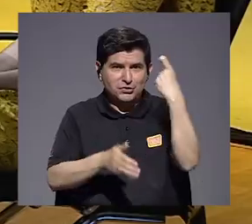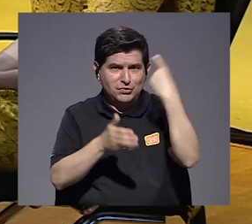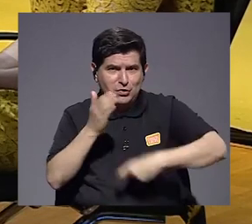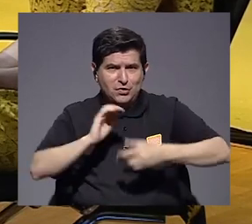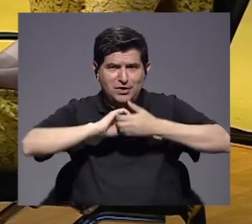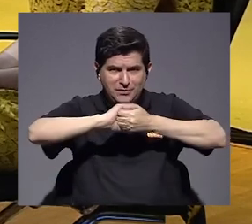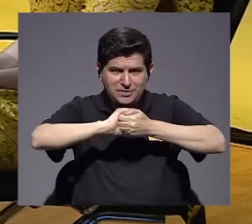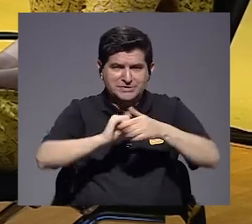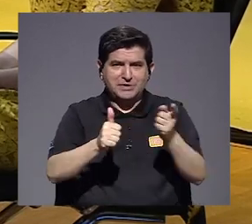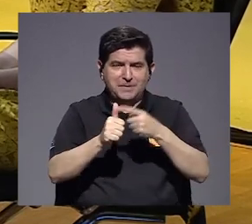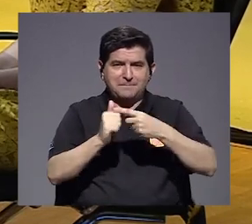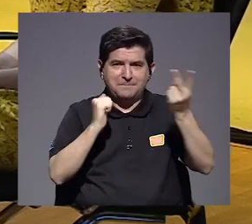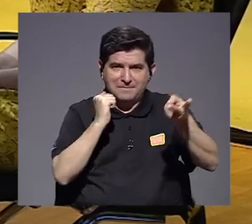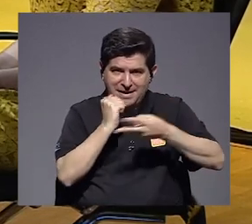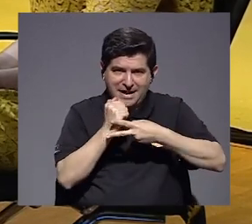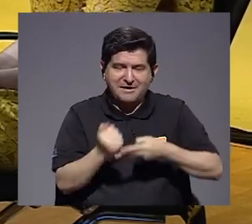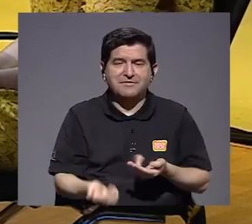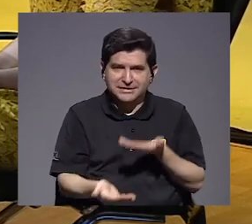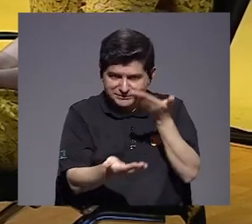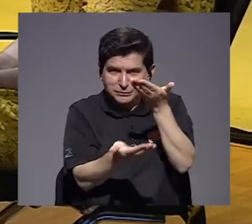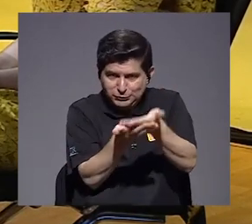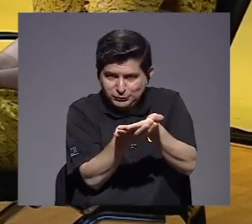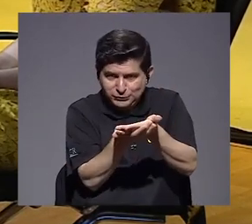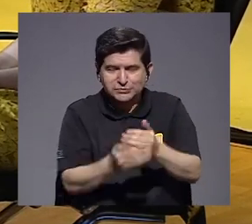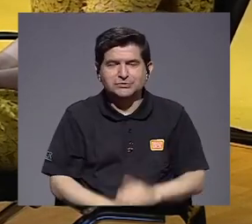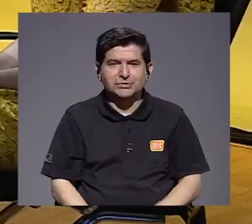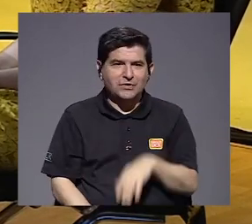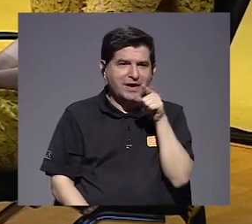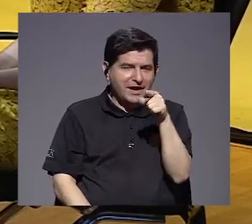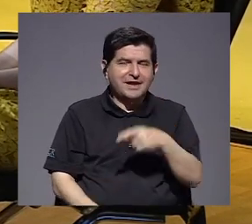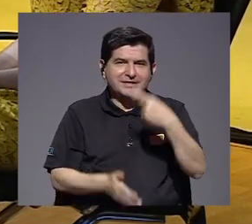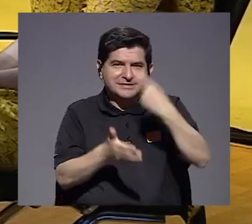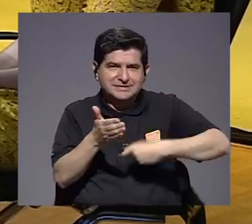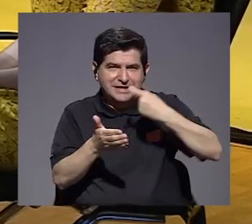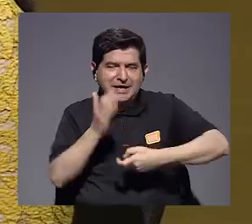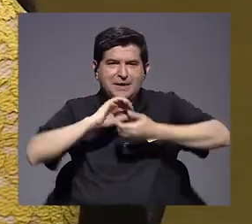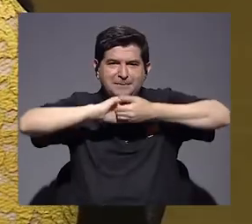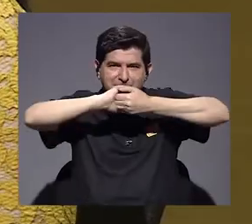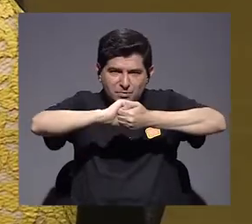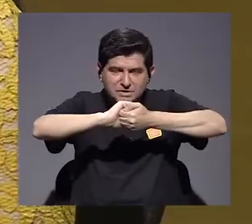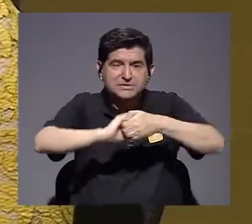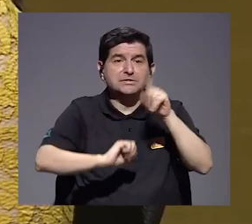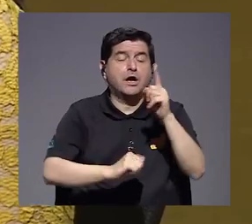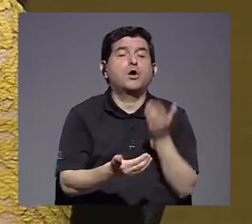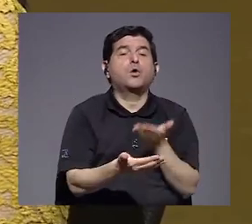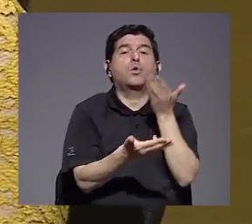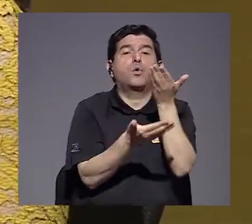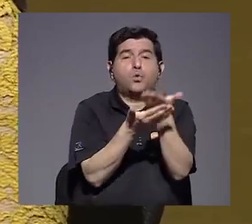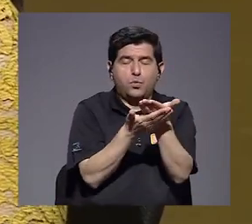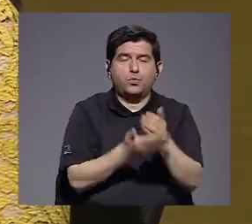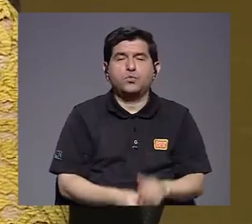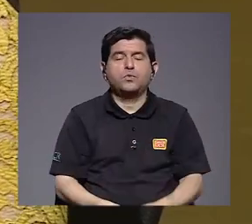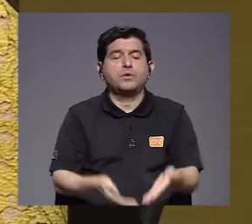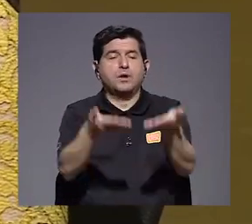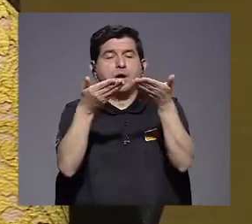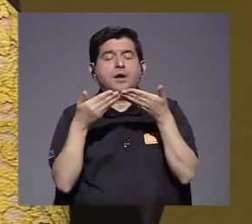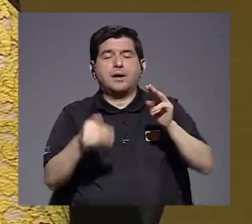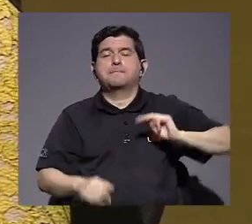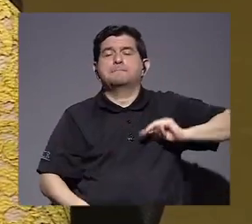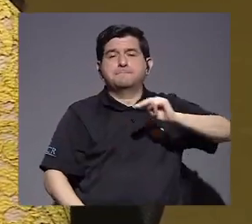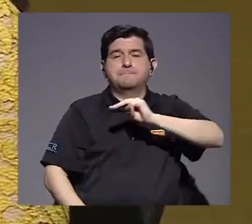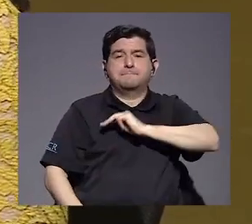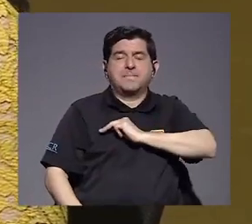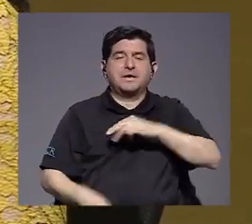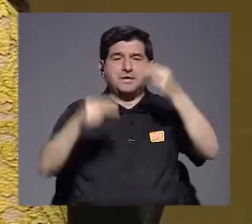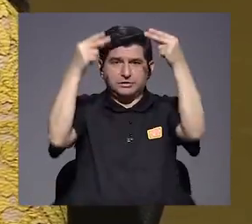solidario, la primera versión que se presentó, en relación con ese impuesto solidario hubo una propuesta que nos haya remitido el Ministerio de